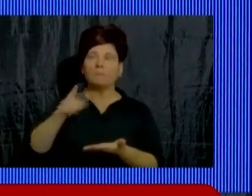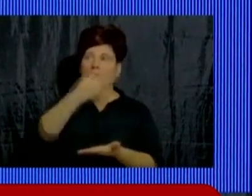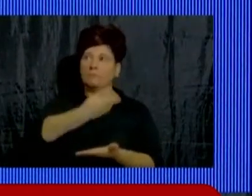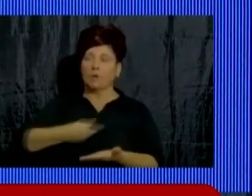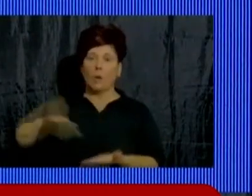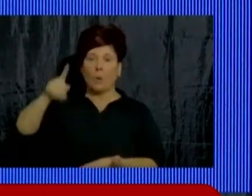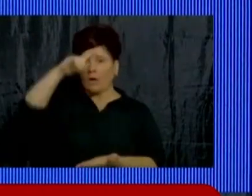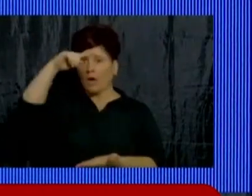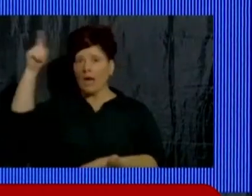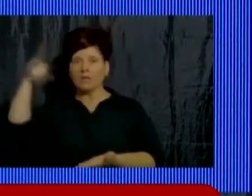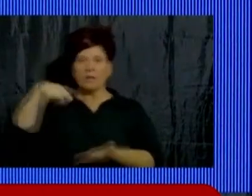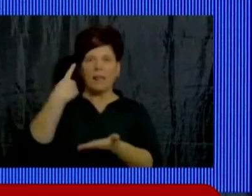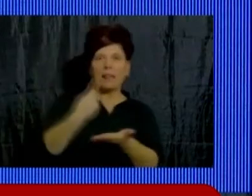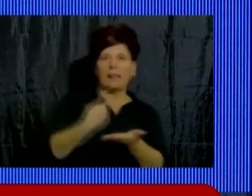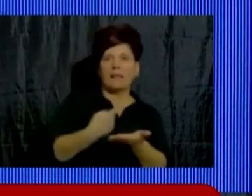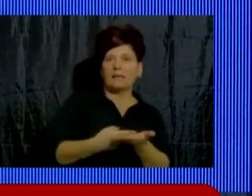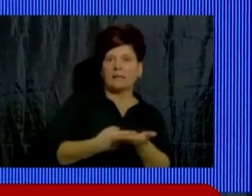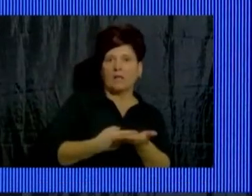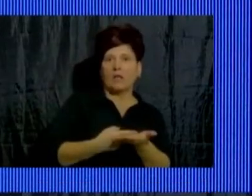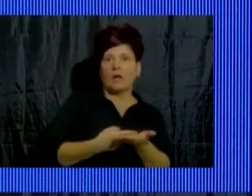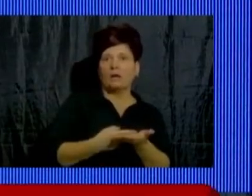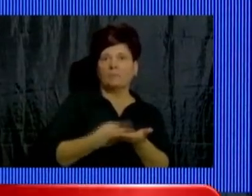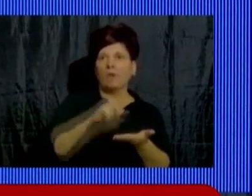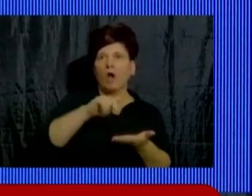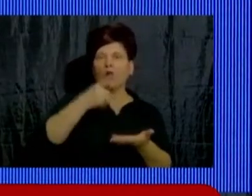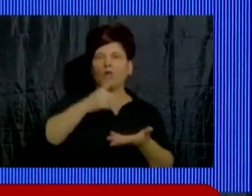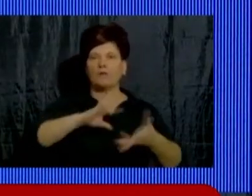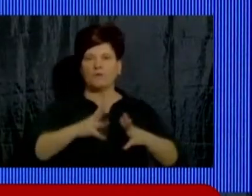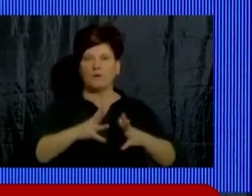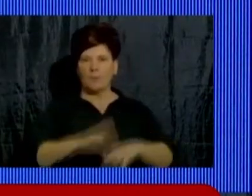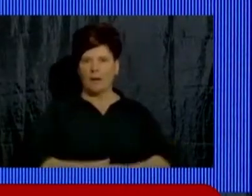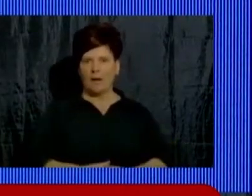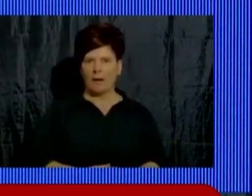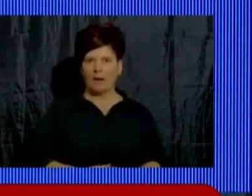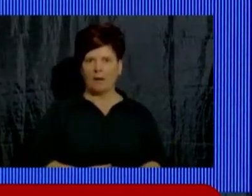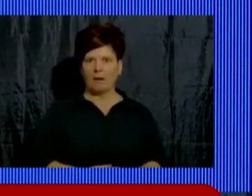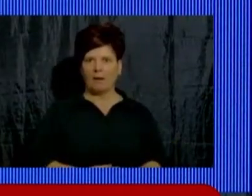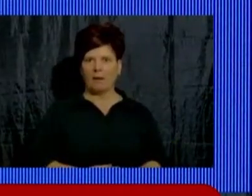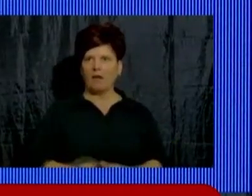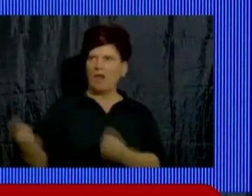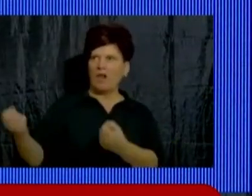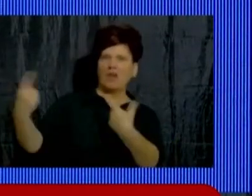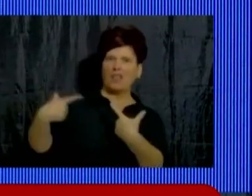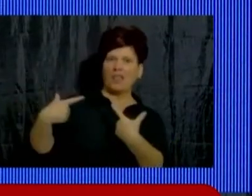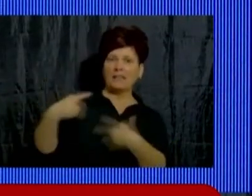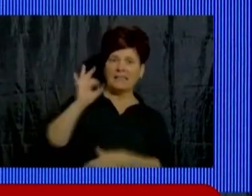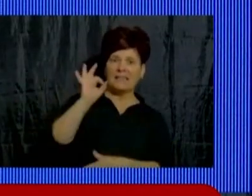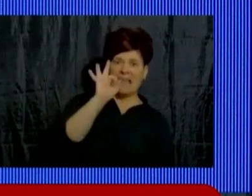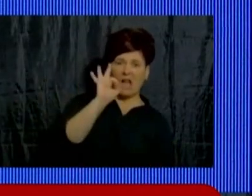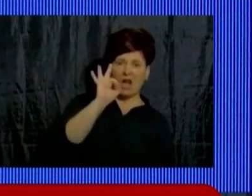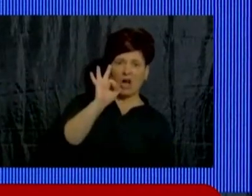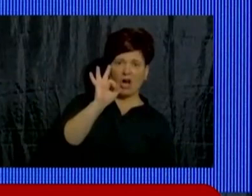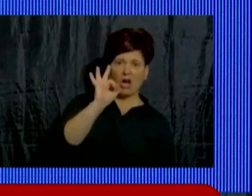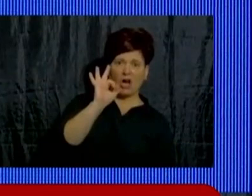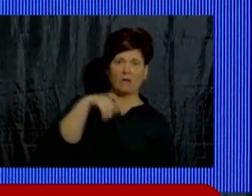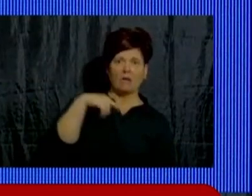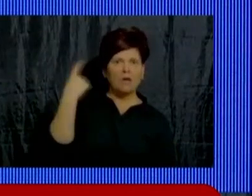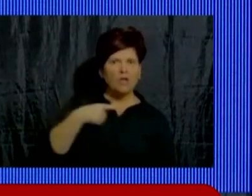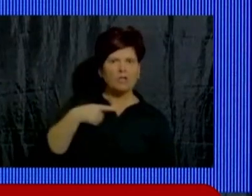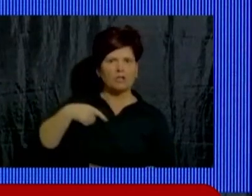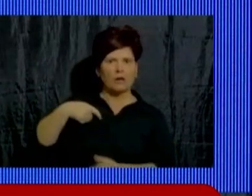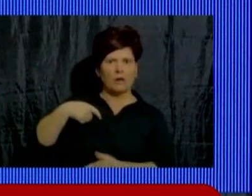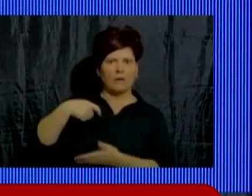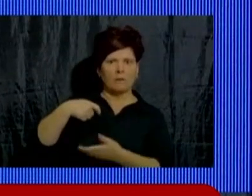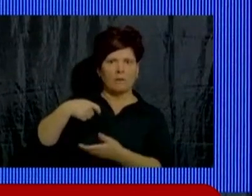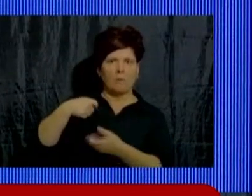eliminó para el interior hasta esas obras. Nos están dando cero, mientras seguimos aportando